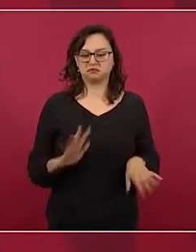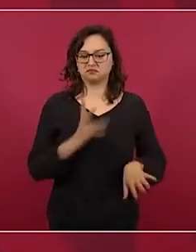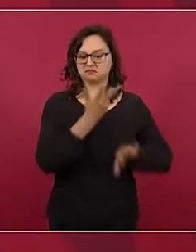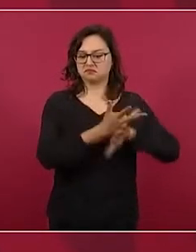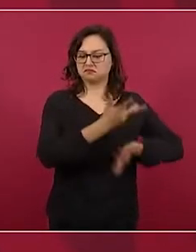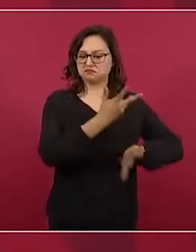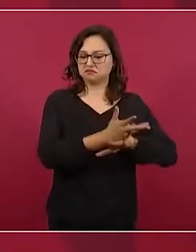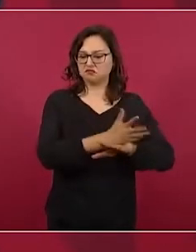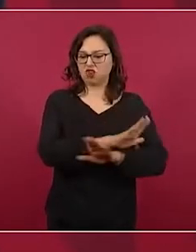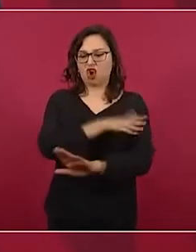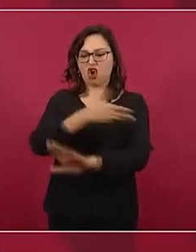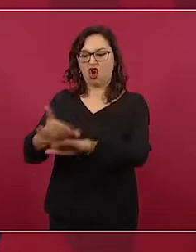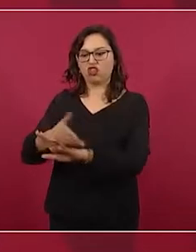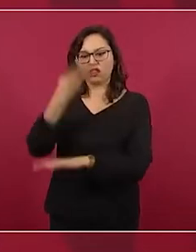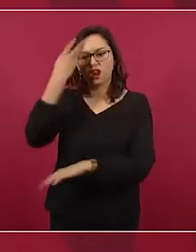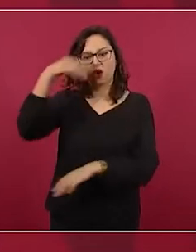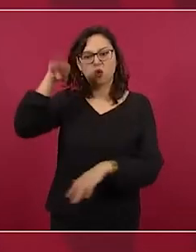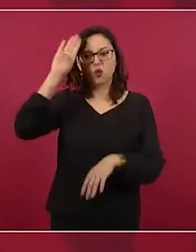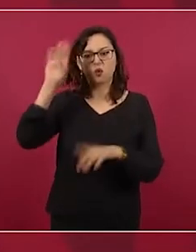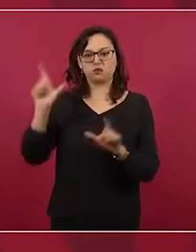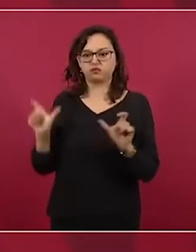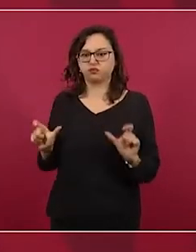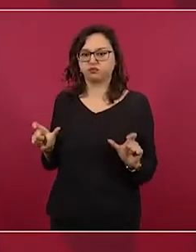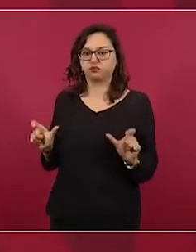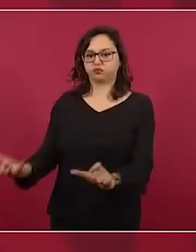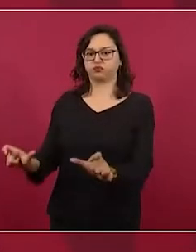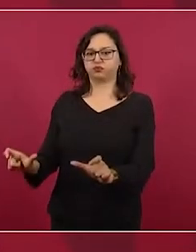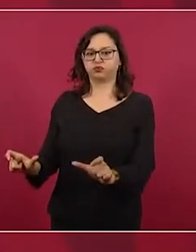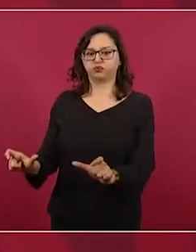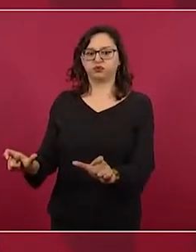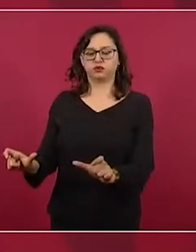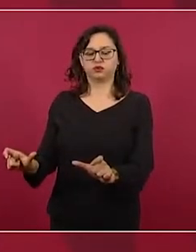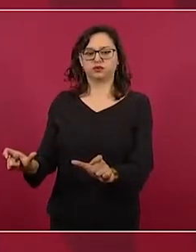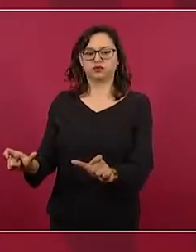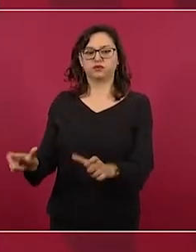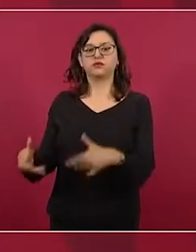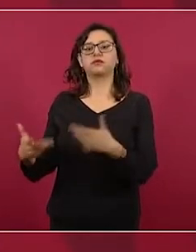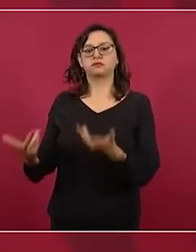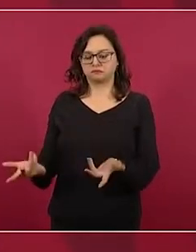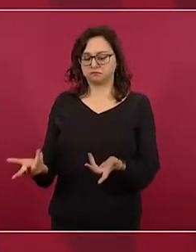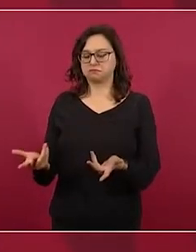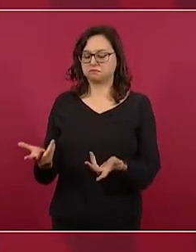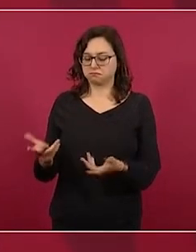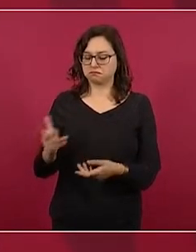le echaran el pueblo de Cuba